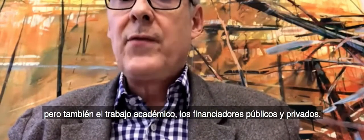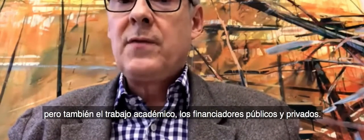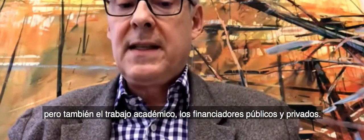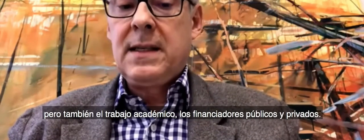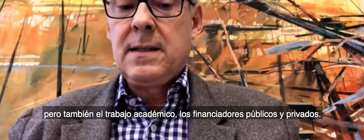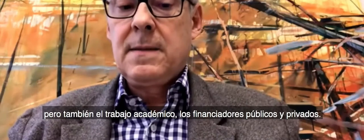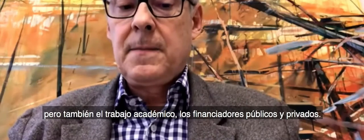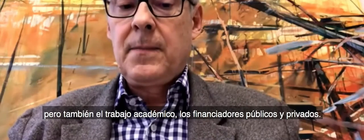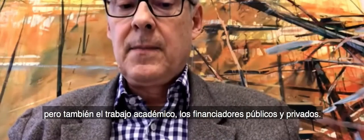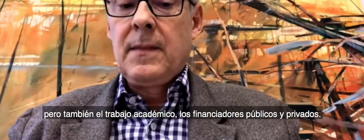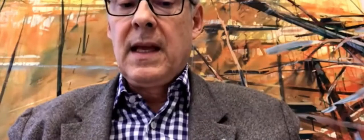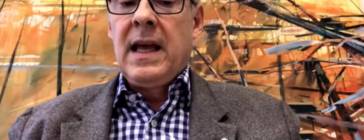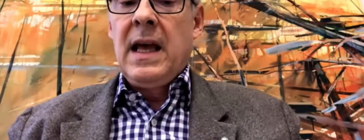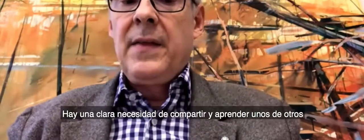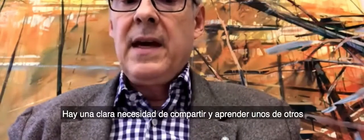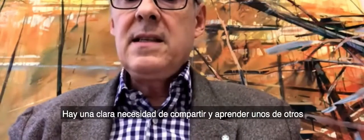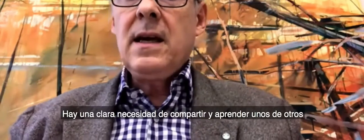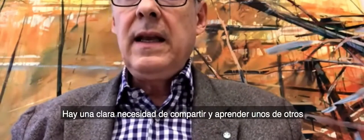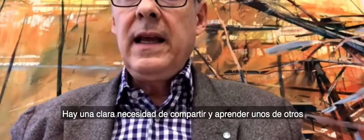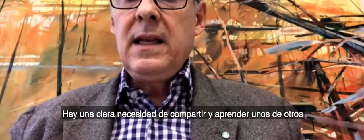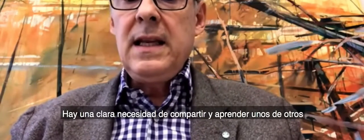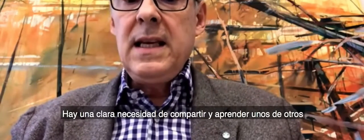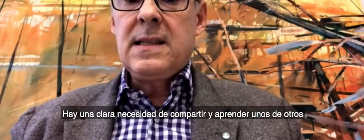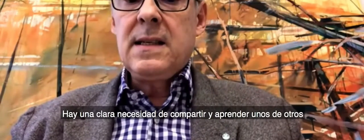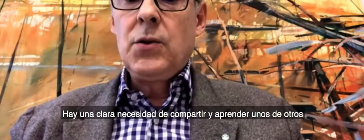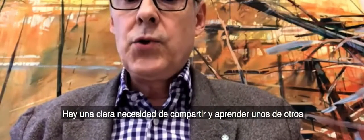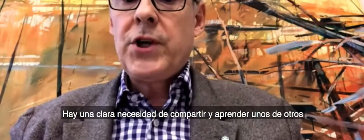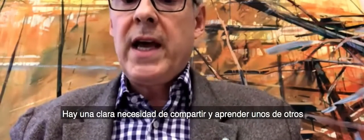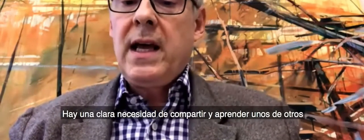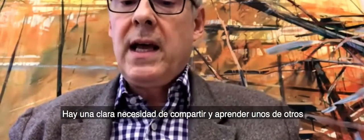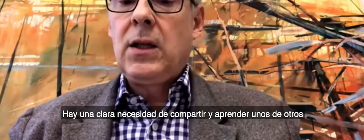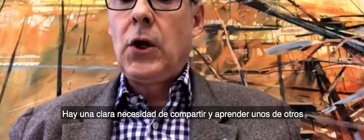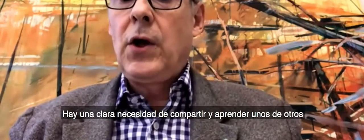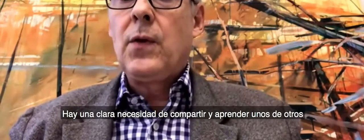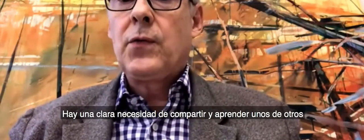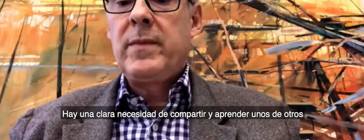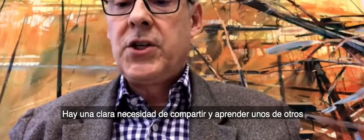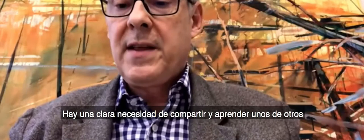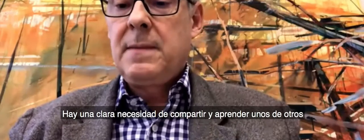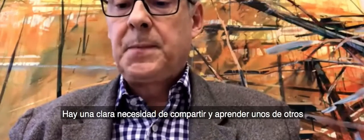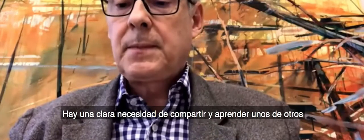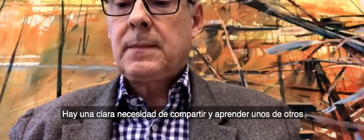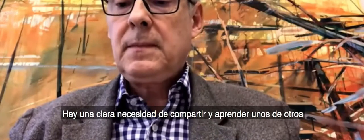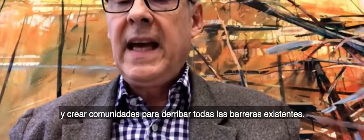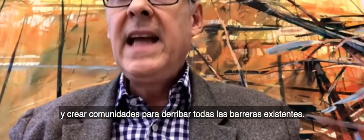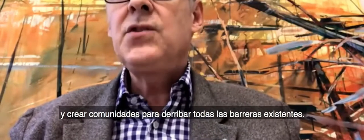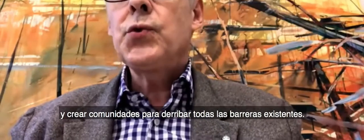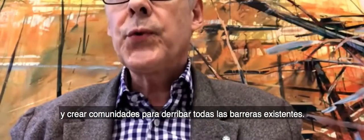as private funders. There is a clear need to share and learn from each other,